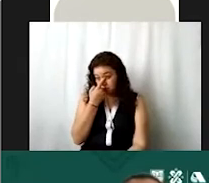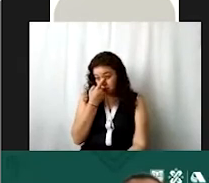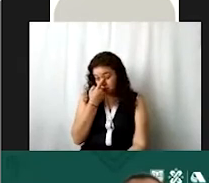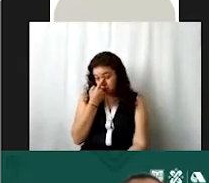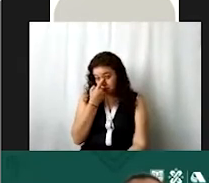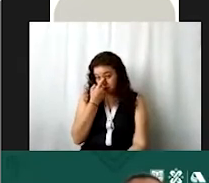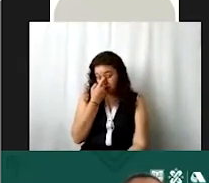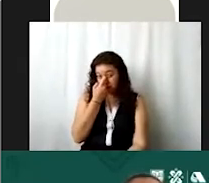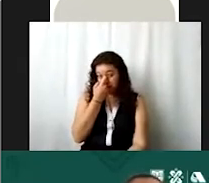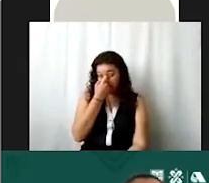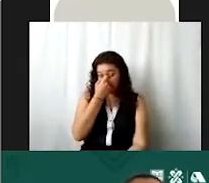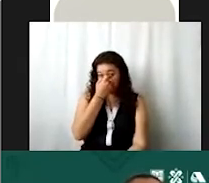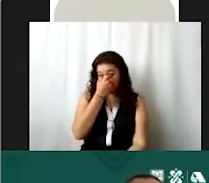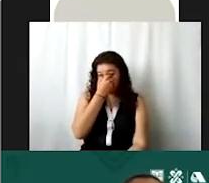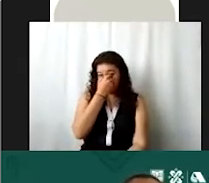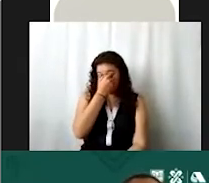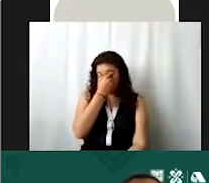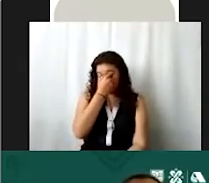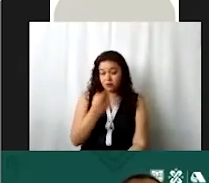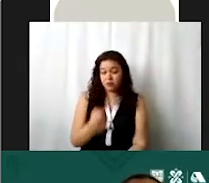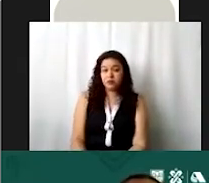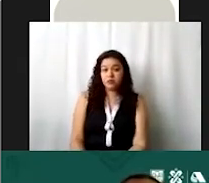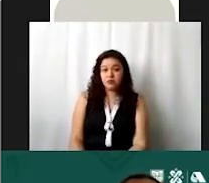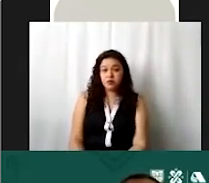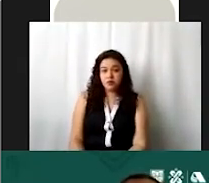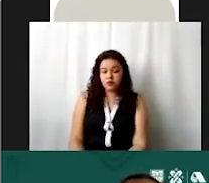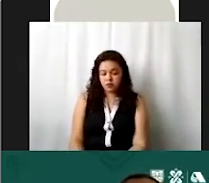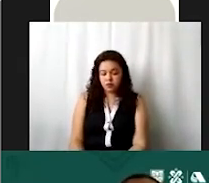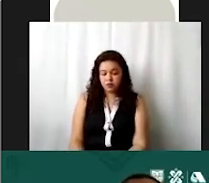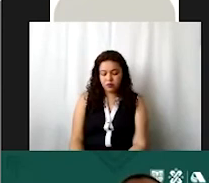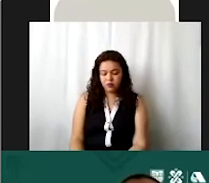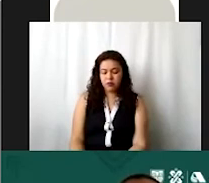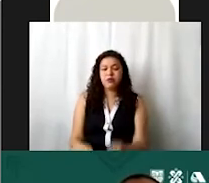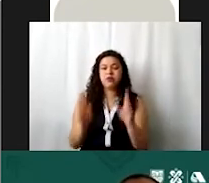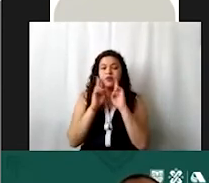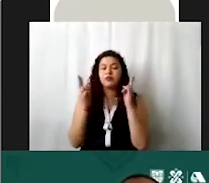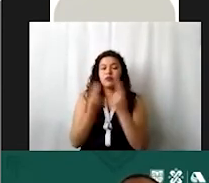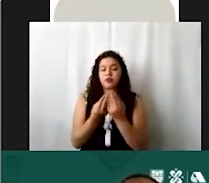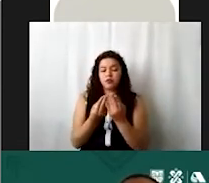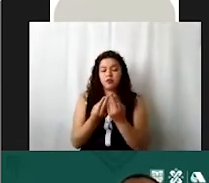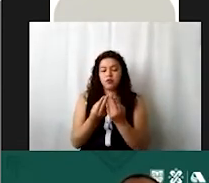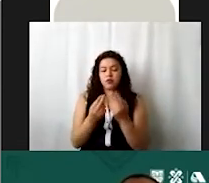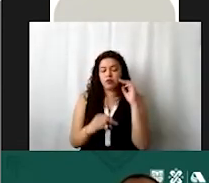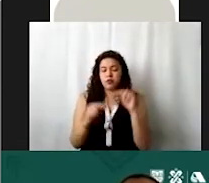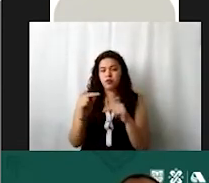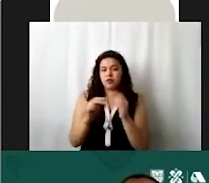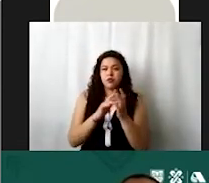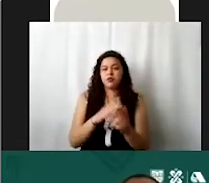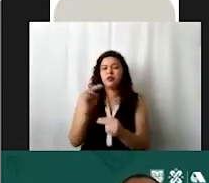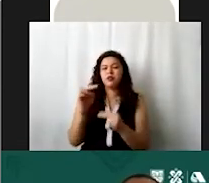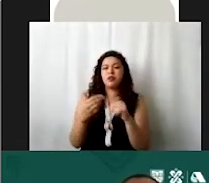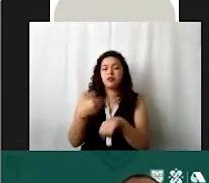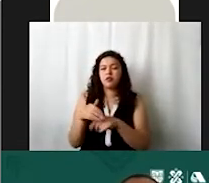con esto me arroja la unidad de medida apoyo y la fórmula número de apoyos al mes